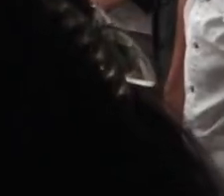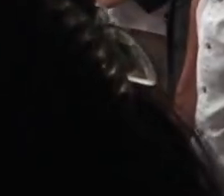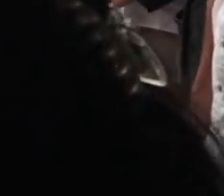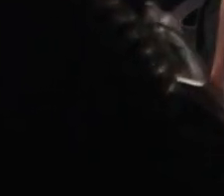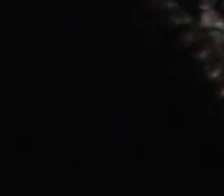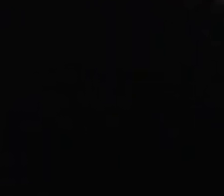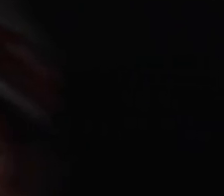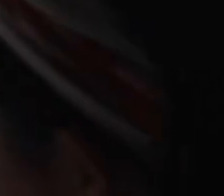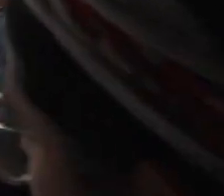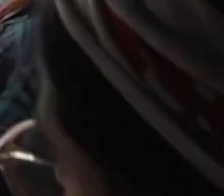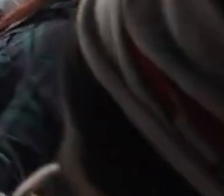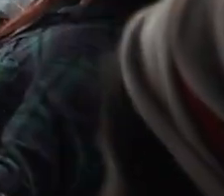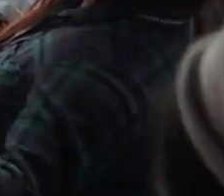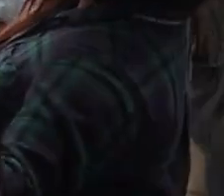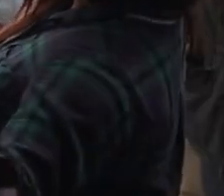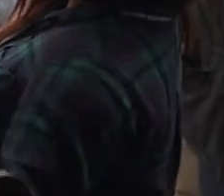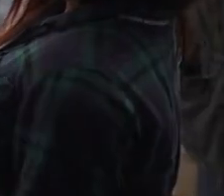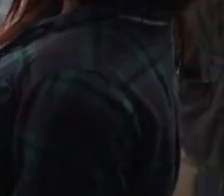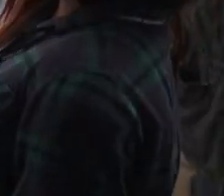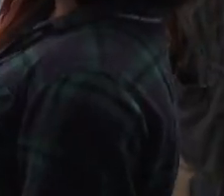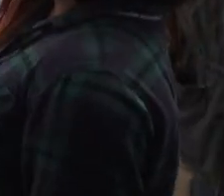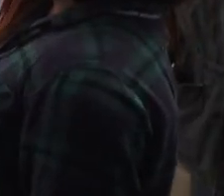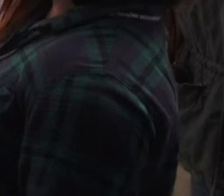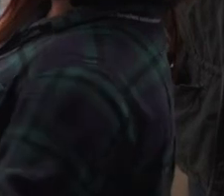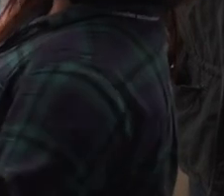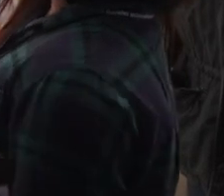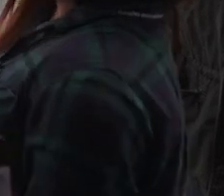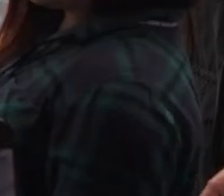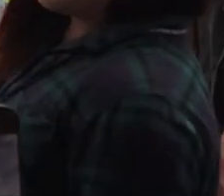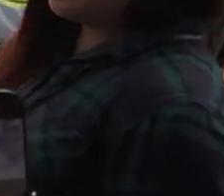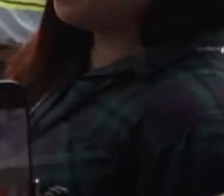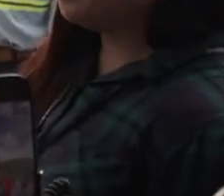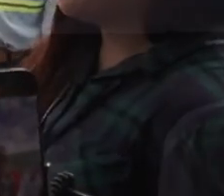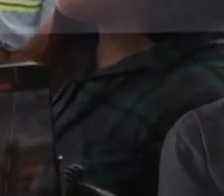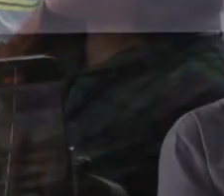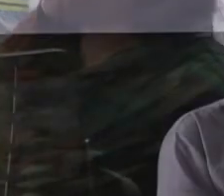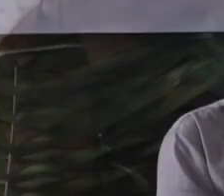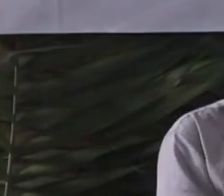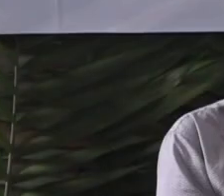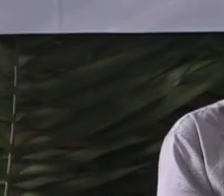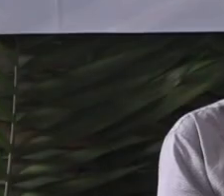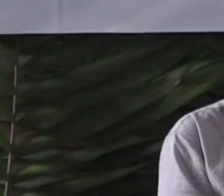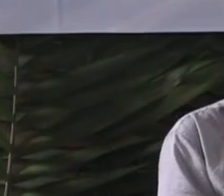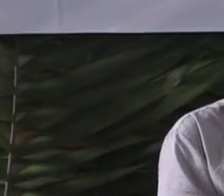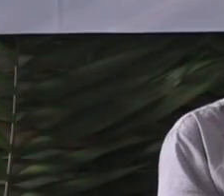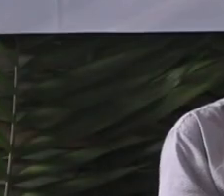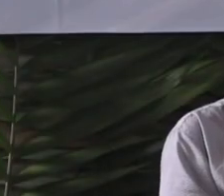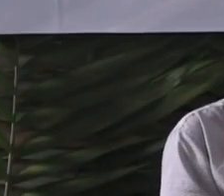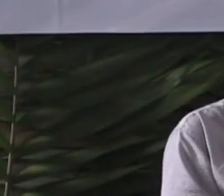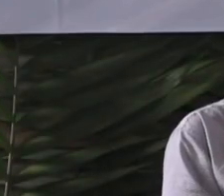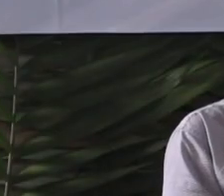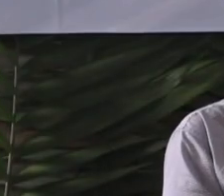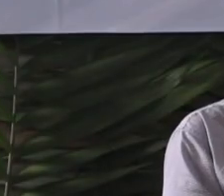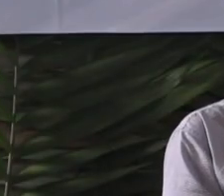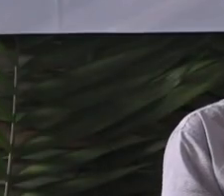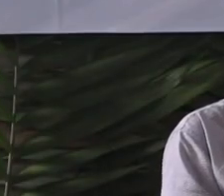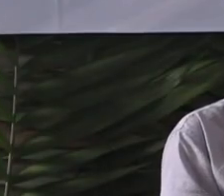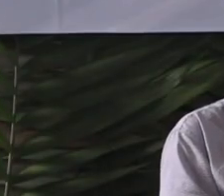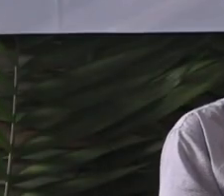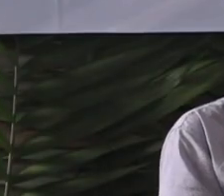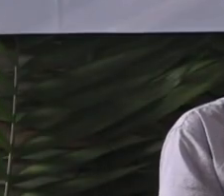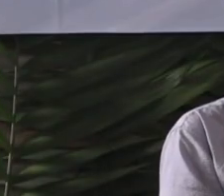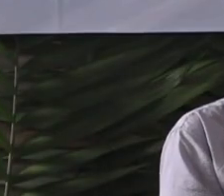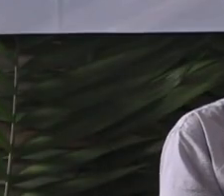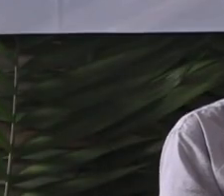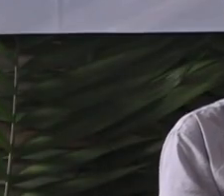logrado comunitariamente, ya que esto puede ser ejemplo para otros lugares del país. Queremos conocer lo que